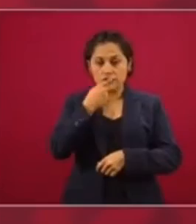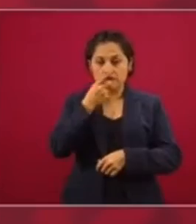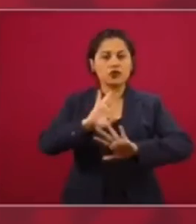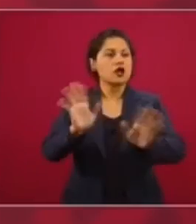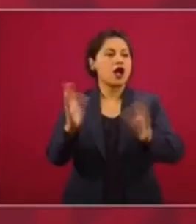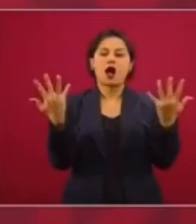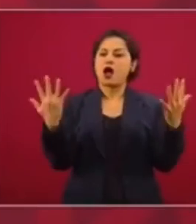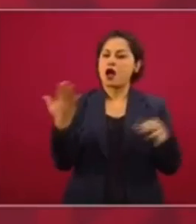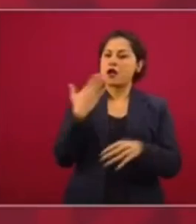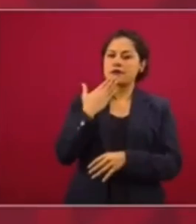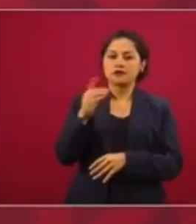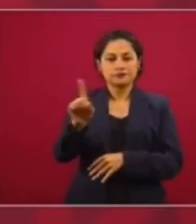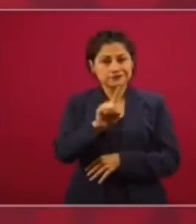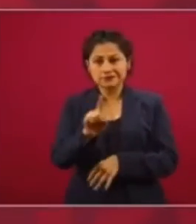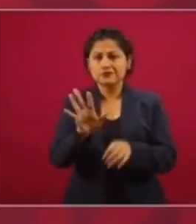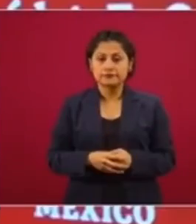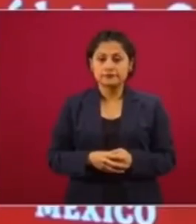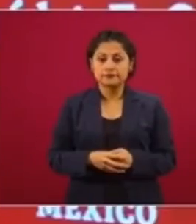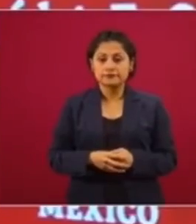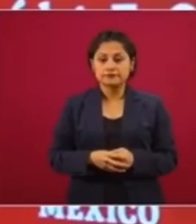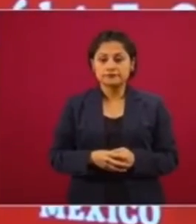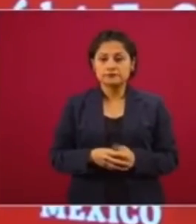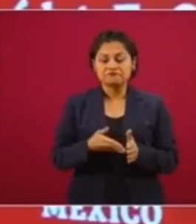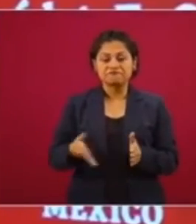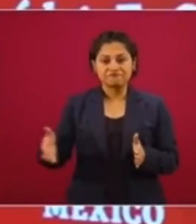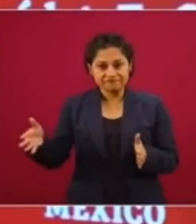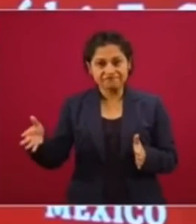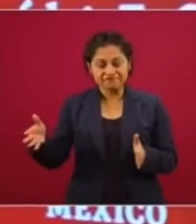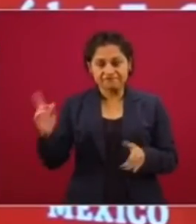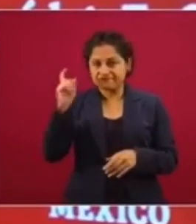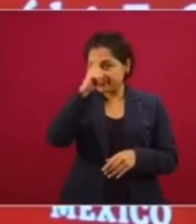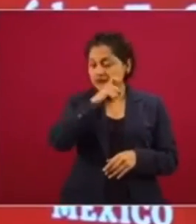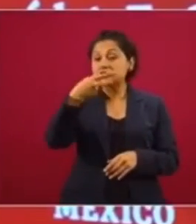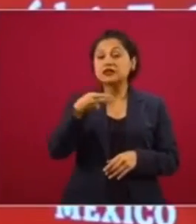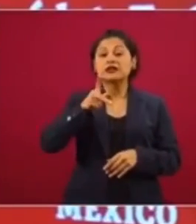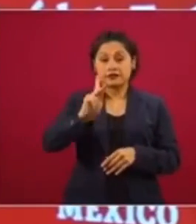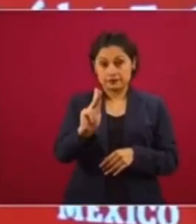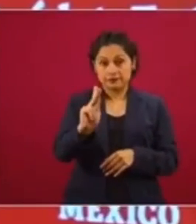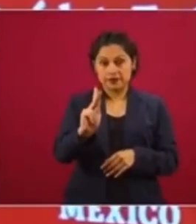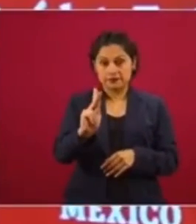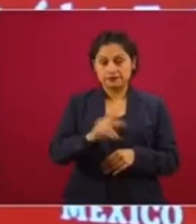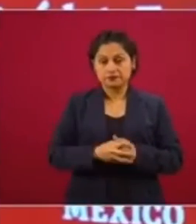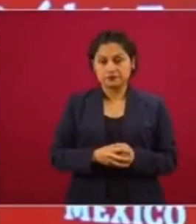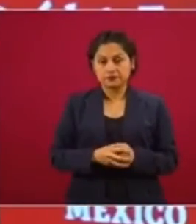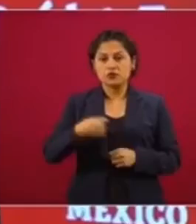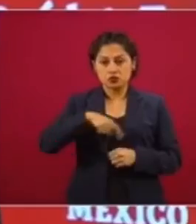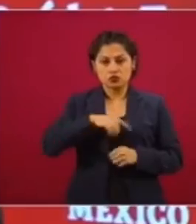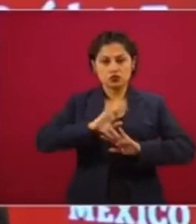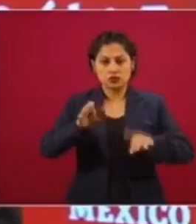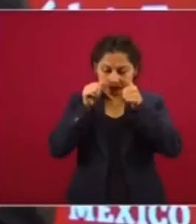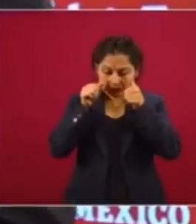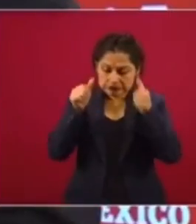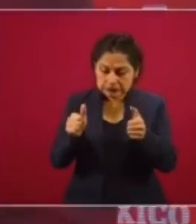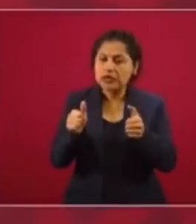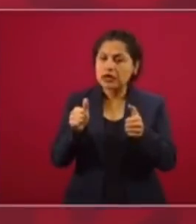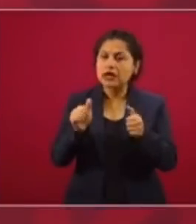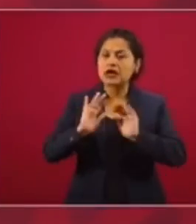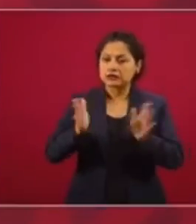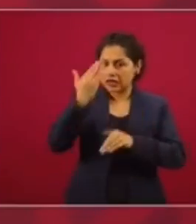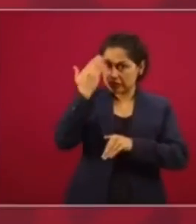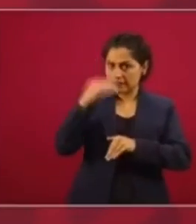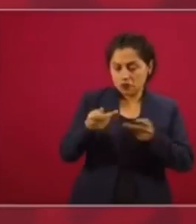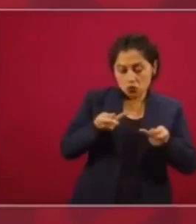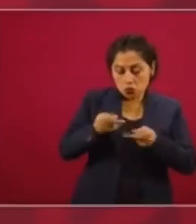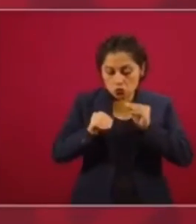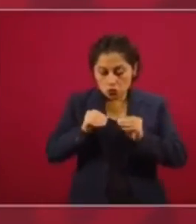lo más difícil. Pero tenemos una estrategia. Ya